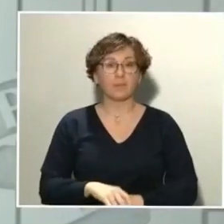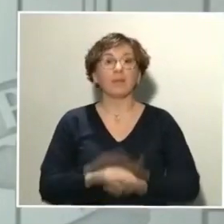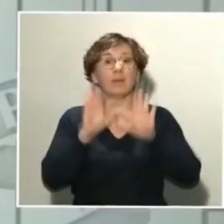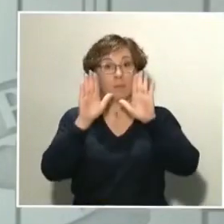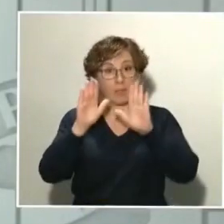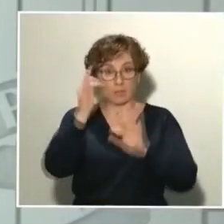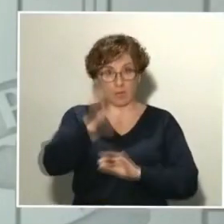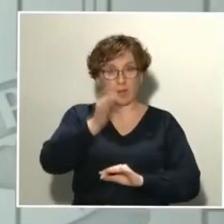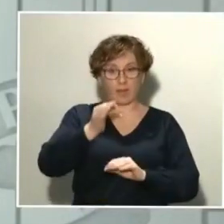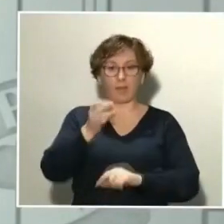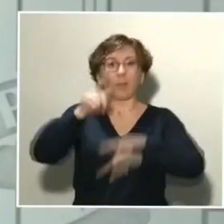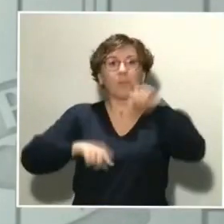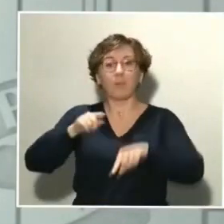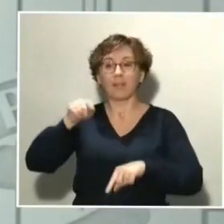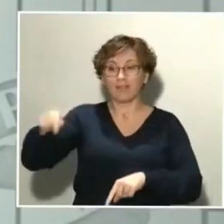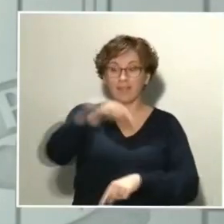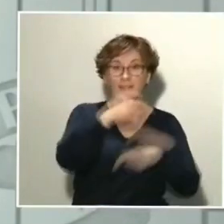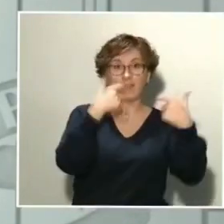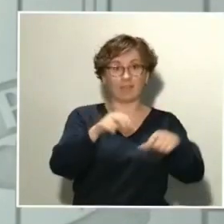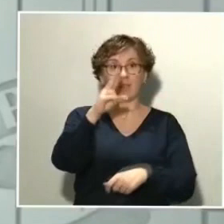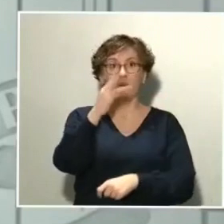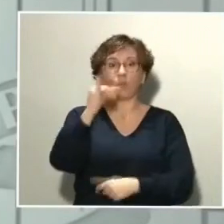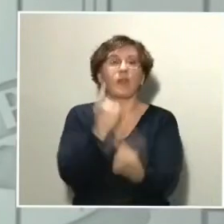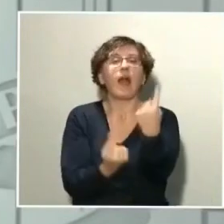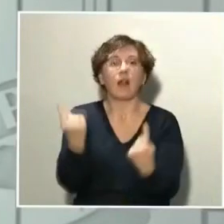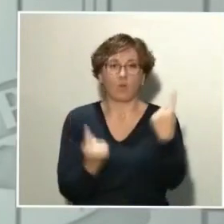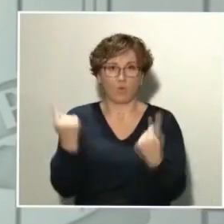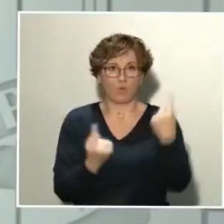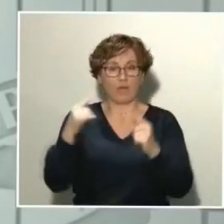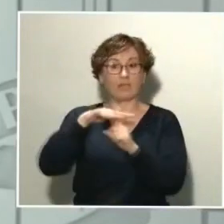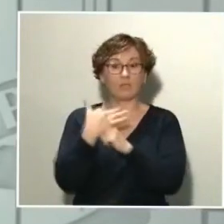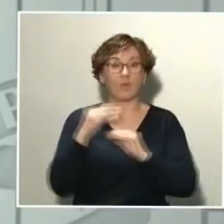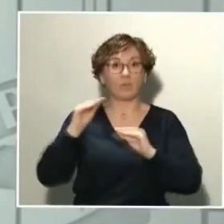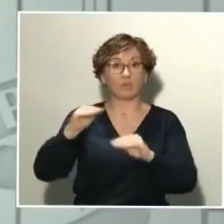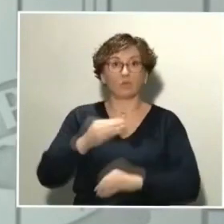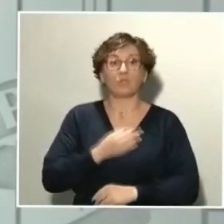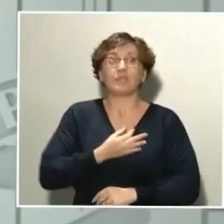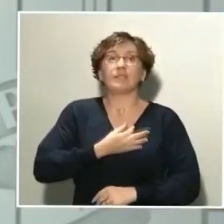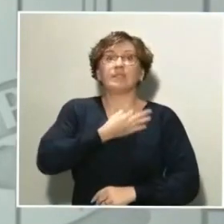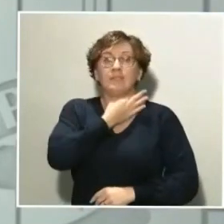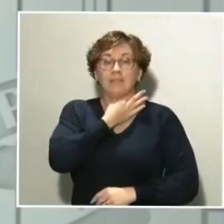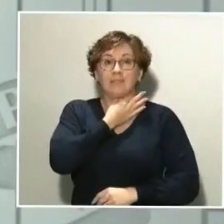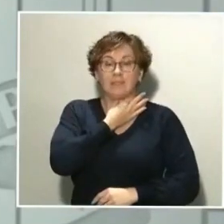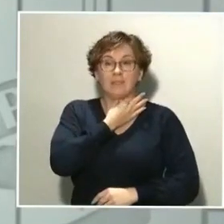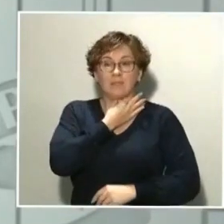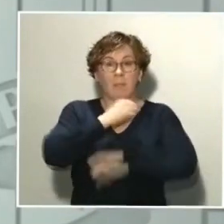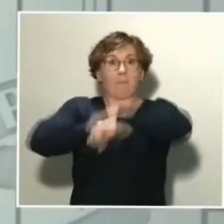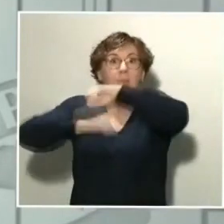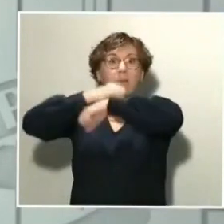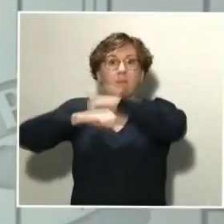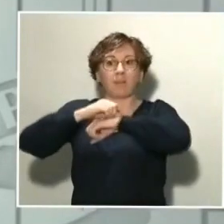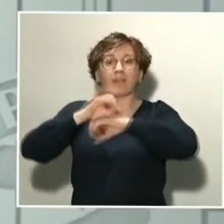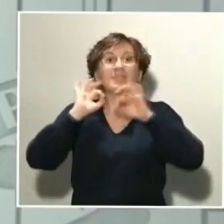UCIs están padeciendo es en algunas UCIs, no está generalizado y por lo tanto, fuera de esas zonas concretas,